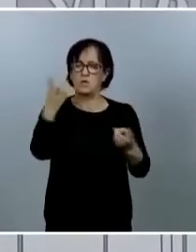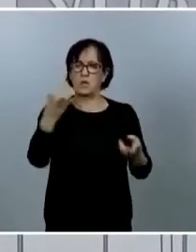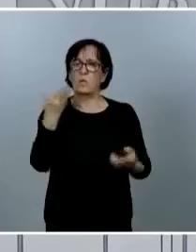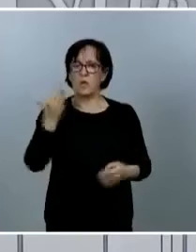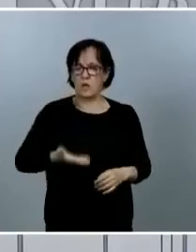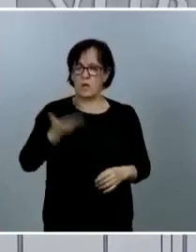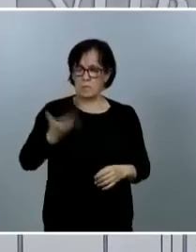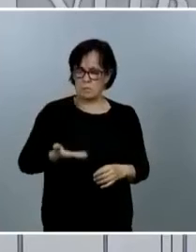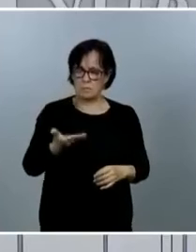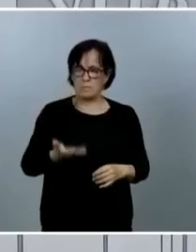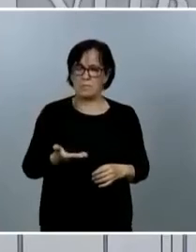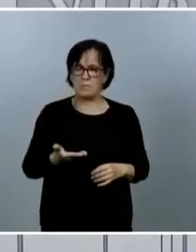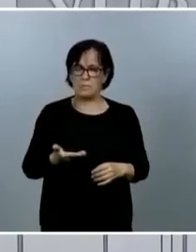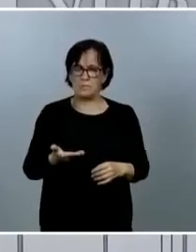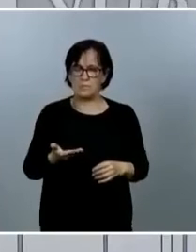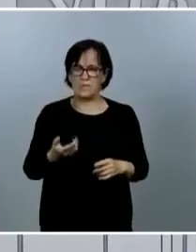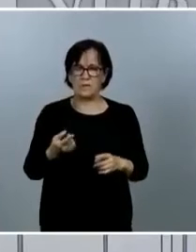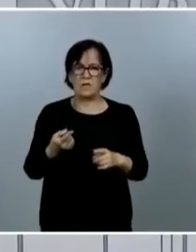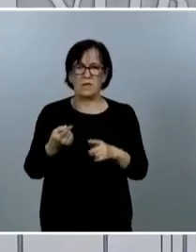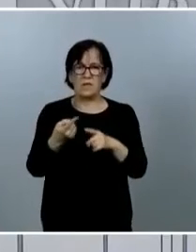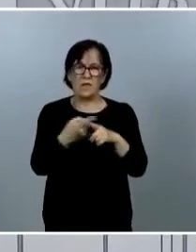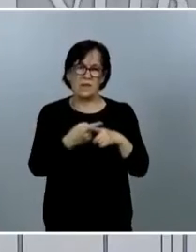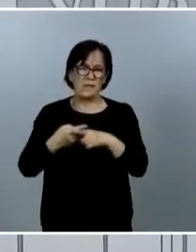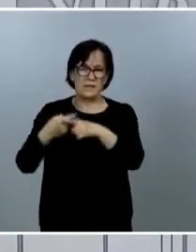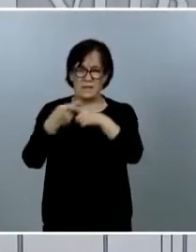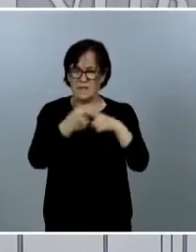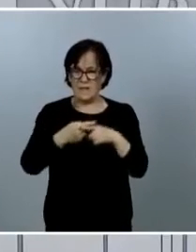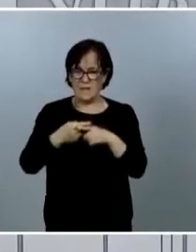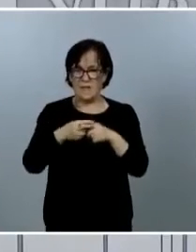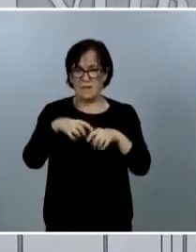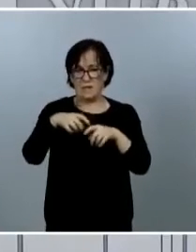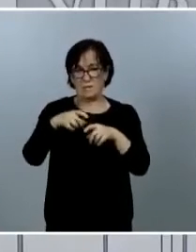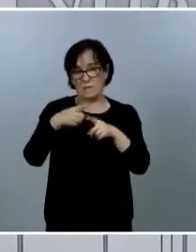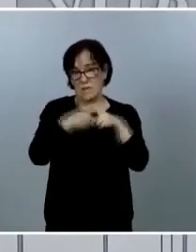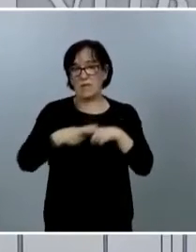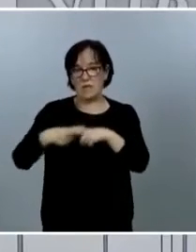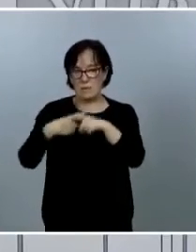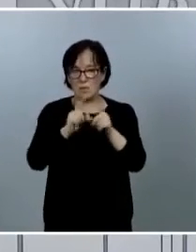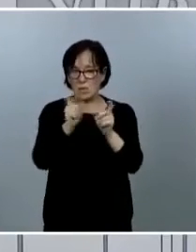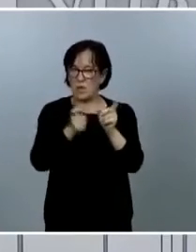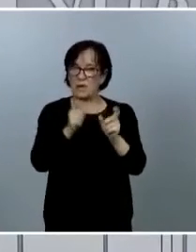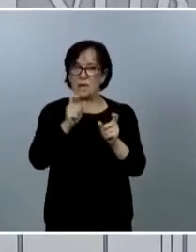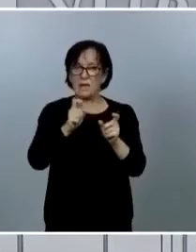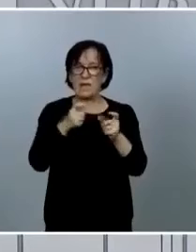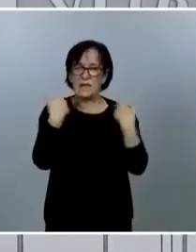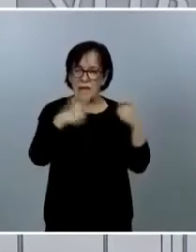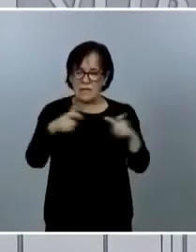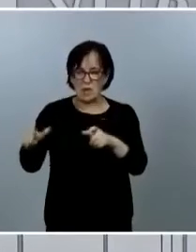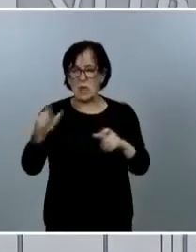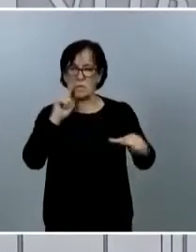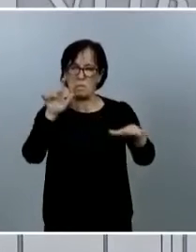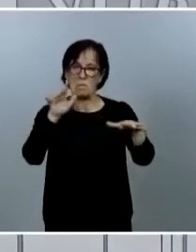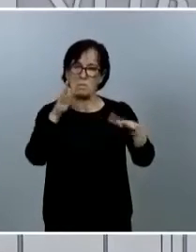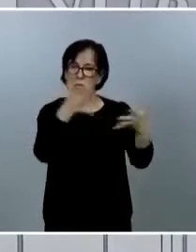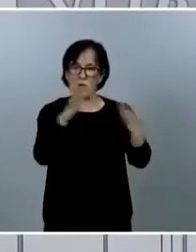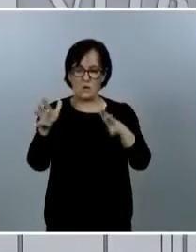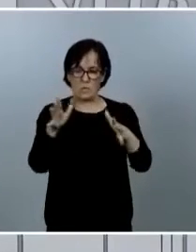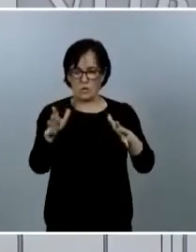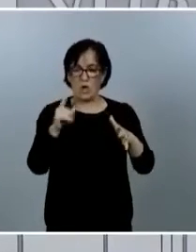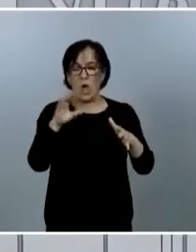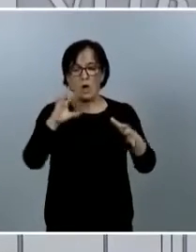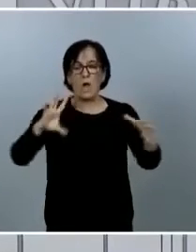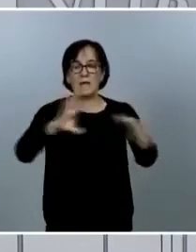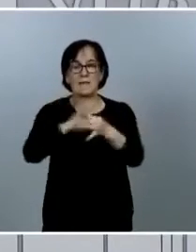la distribución porcentual de cada una de esas categorías de casos era más o menos igual o tenía una relación determinada ahora ha